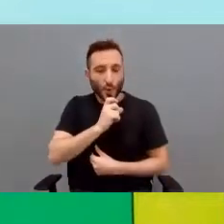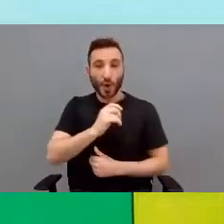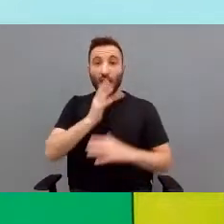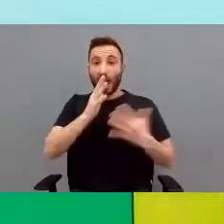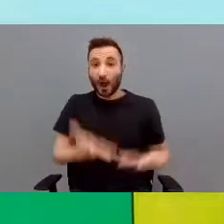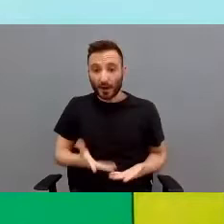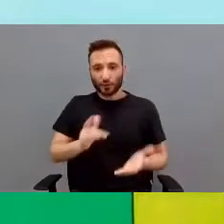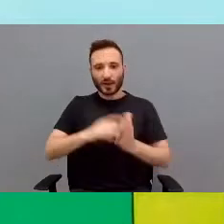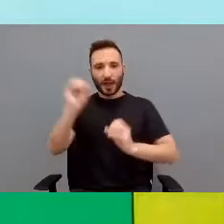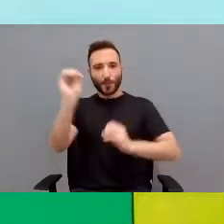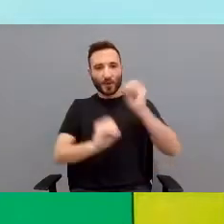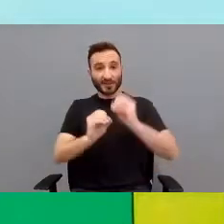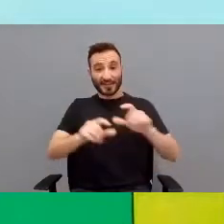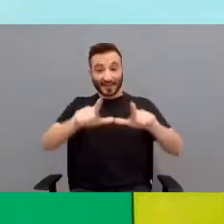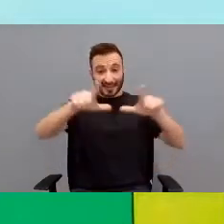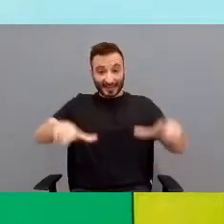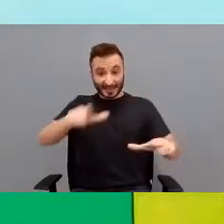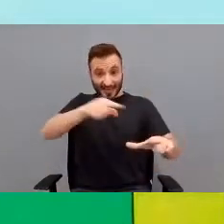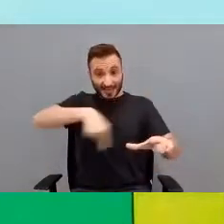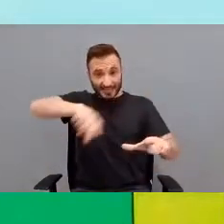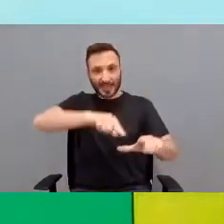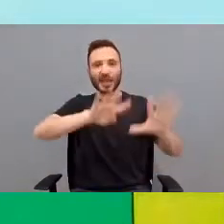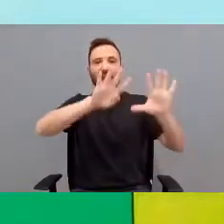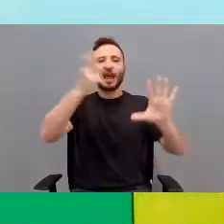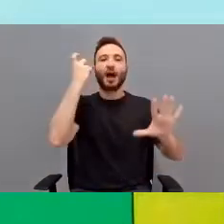actualmente nuestra ratio es de nueve, diez alumnos.